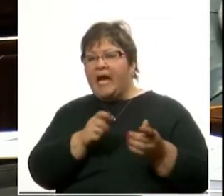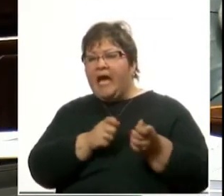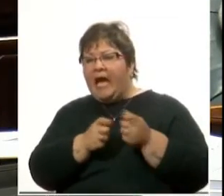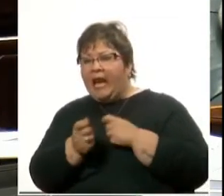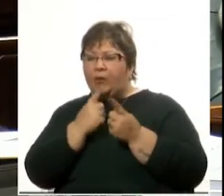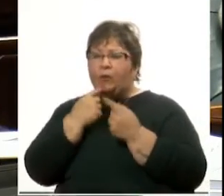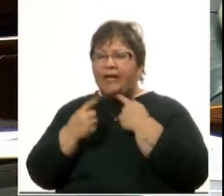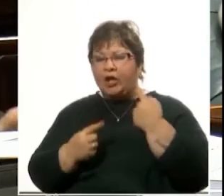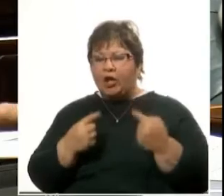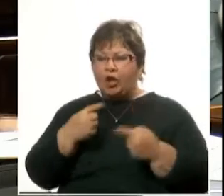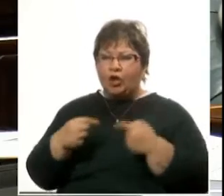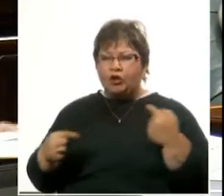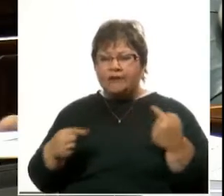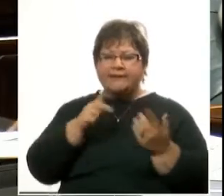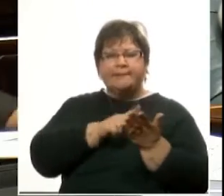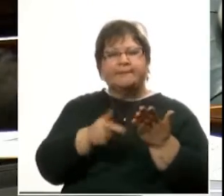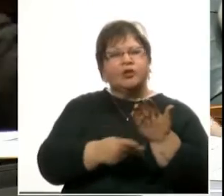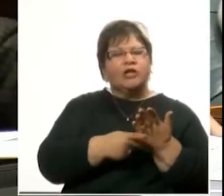¿Qué es lo